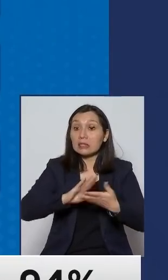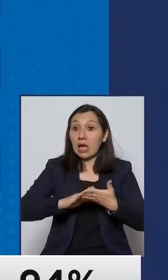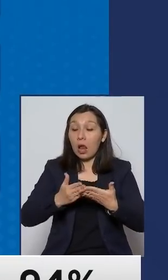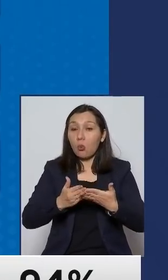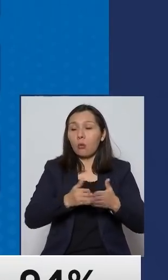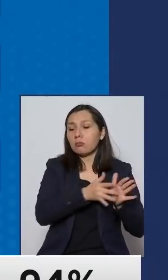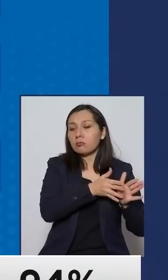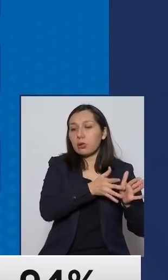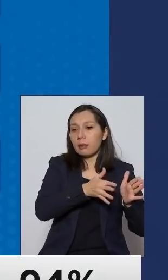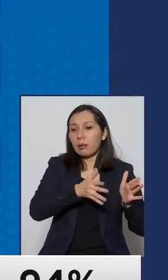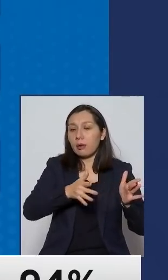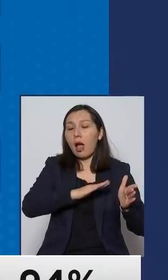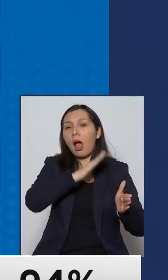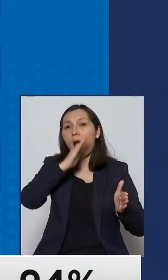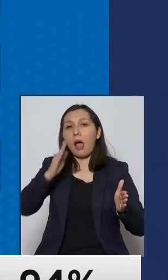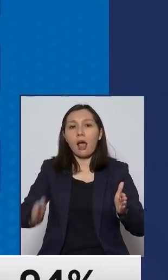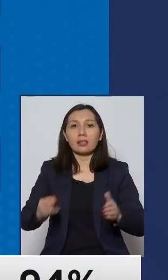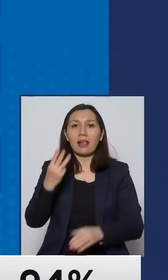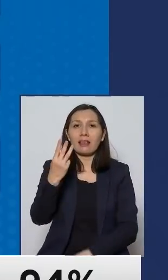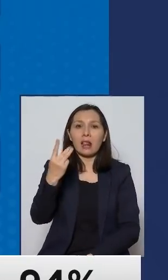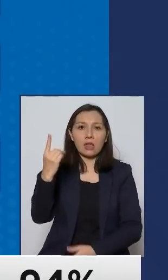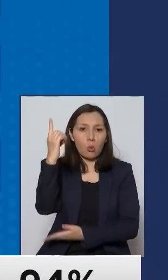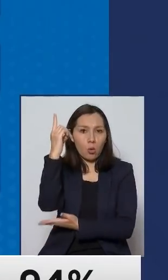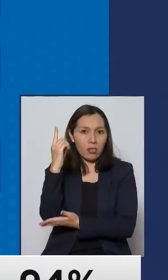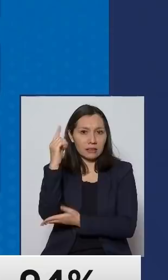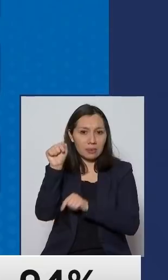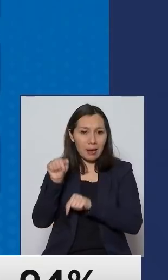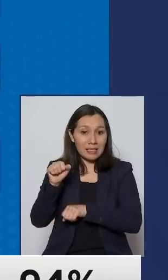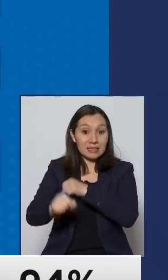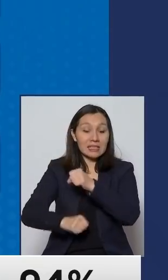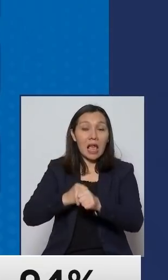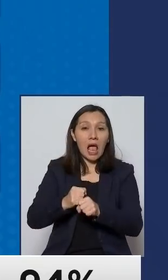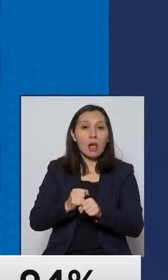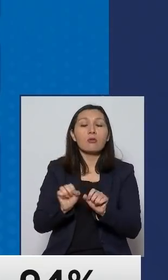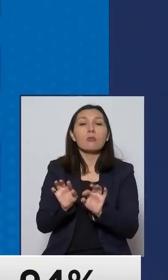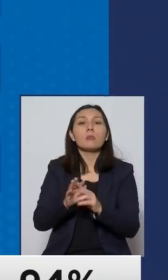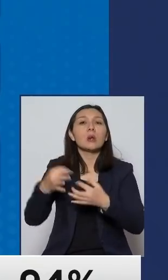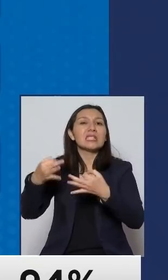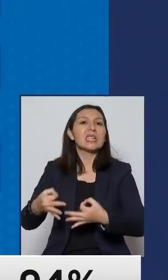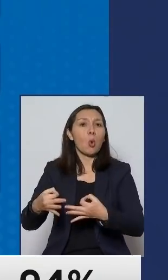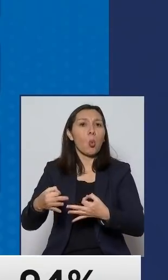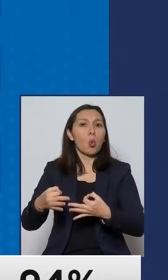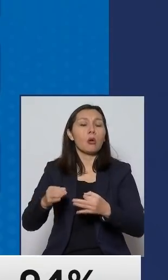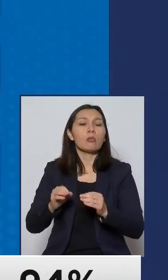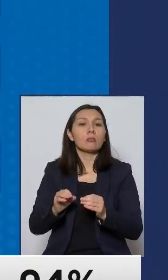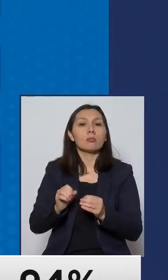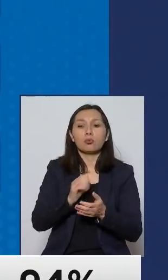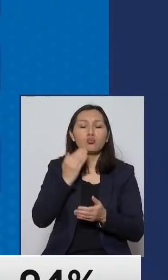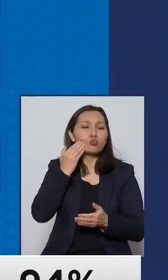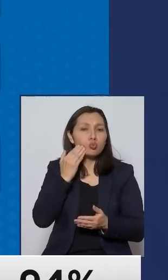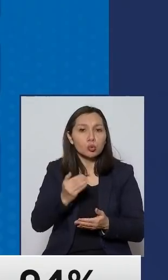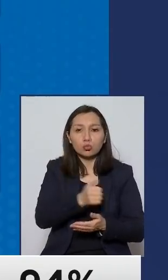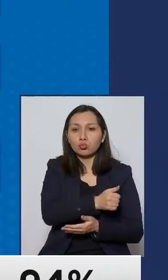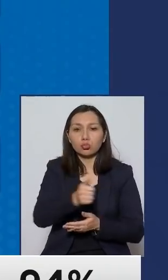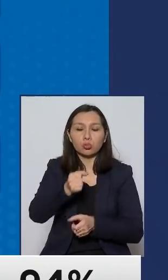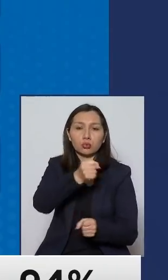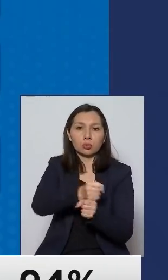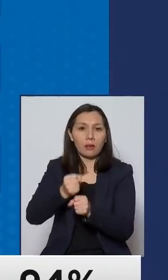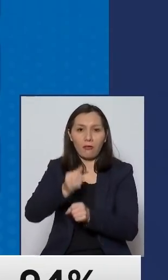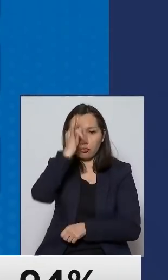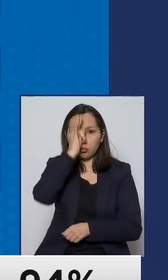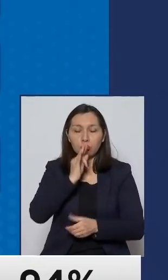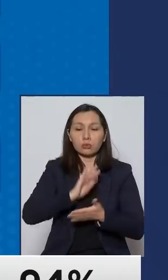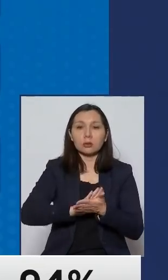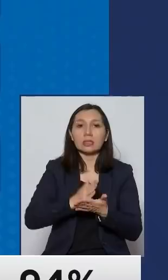hasta el 31 de diciembre de este año y beneficia a todos los trabajadores de salud